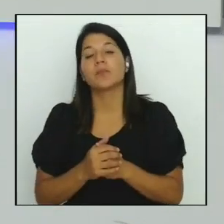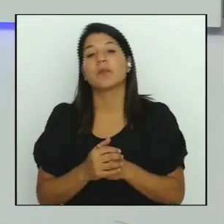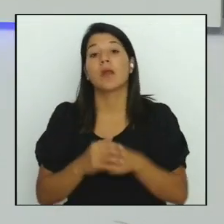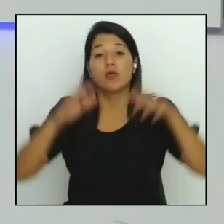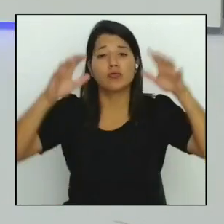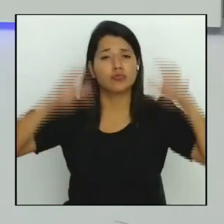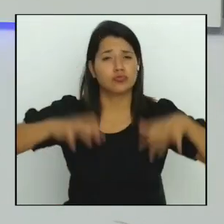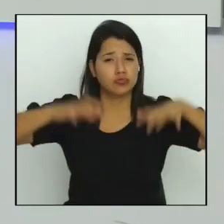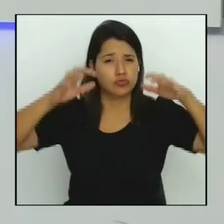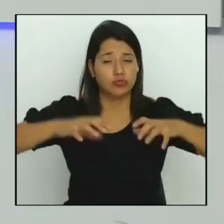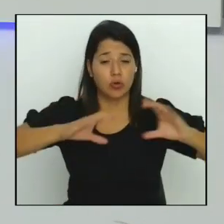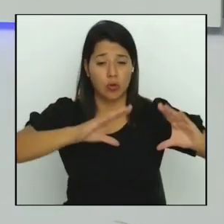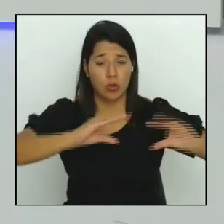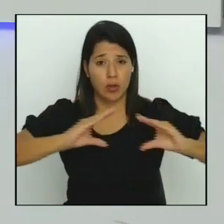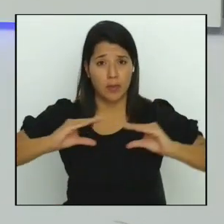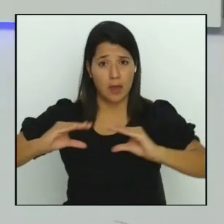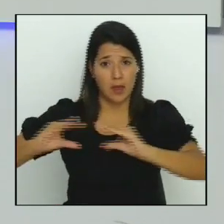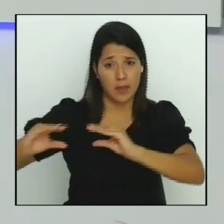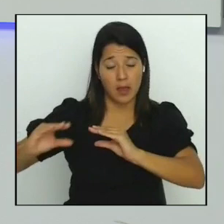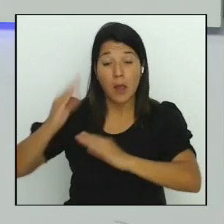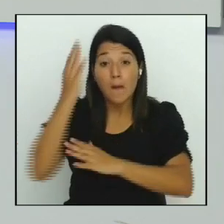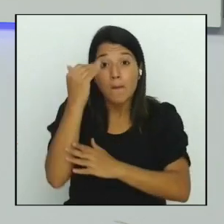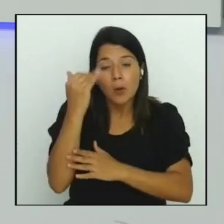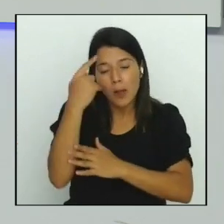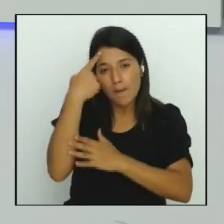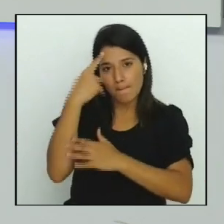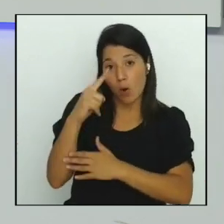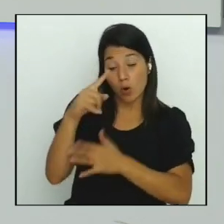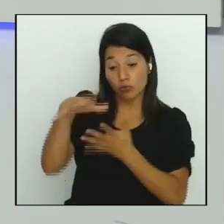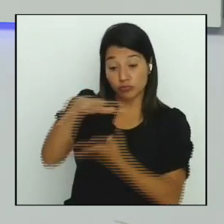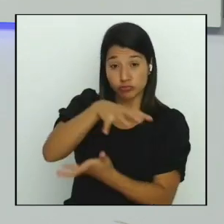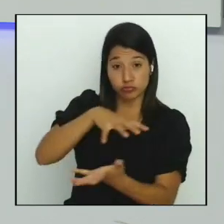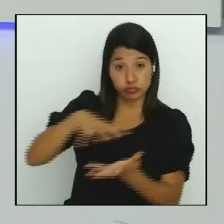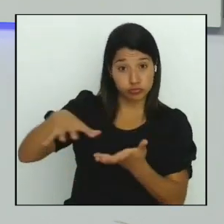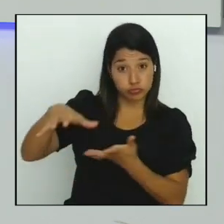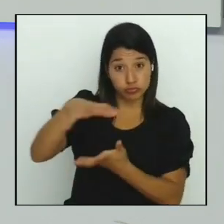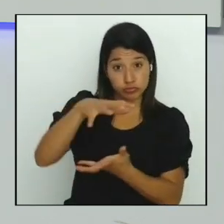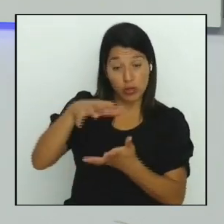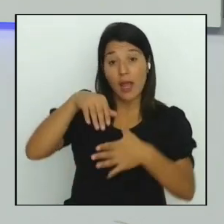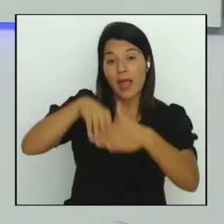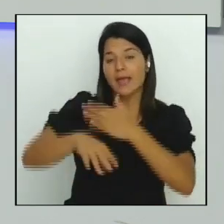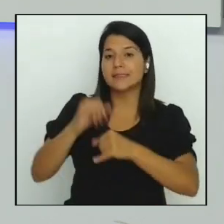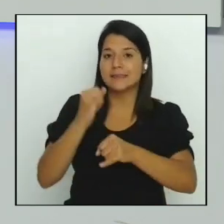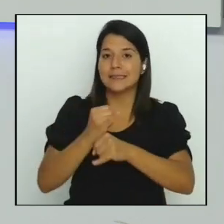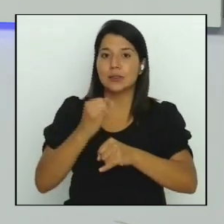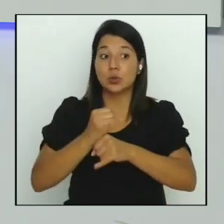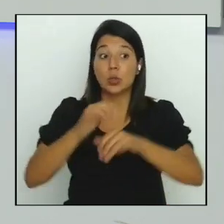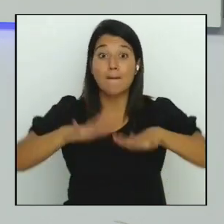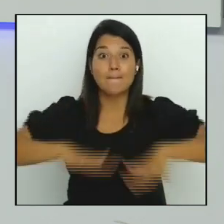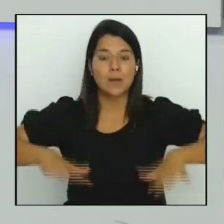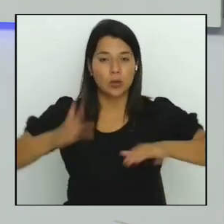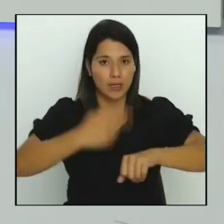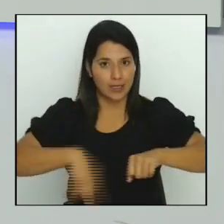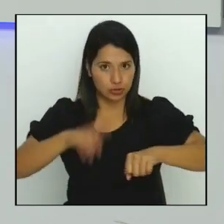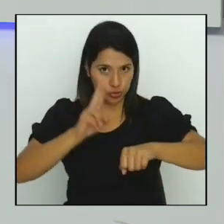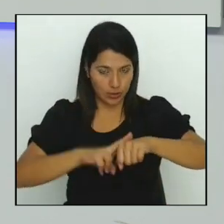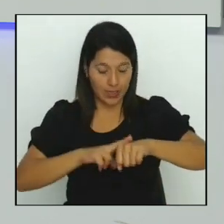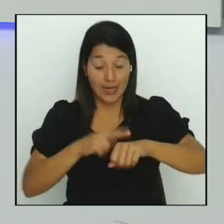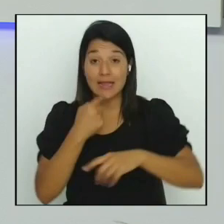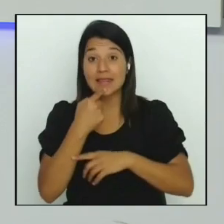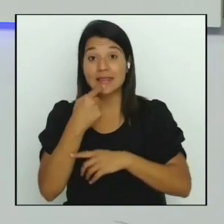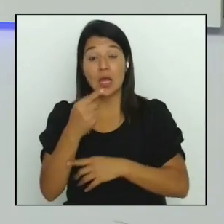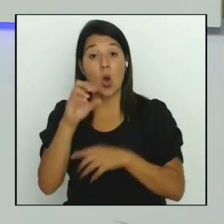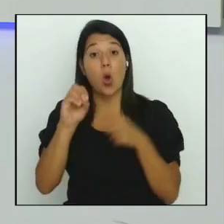debido a la cercanía de la zona de convergencia intertropical en el Instituto Meteorológico Nacional. Confirmaron que octubre tendrá